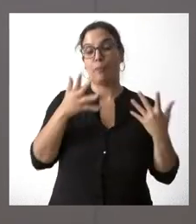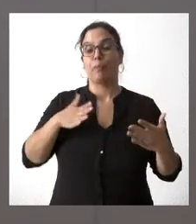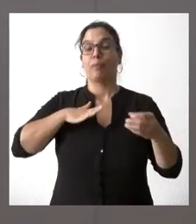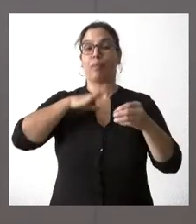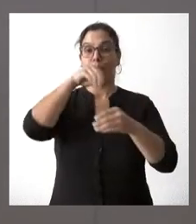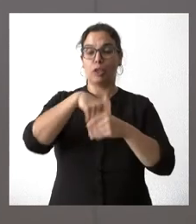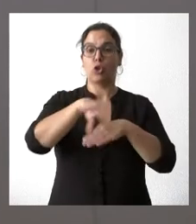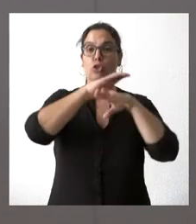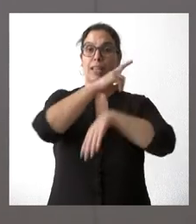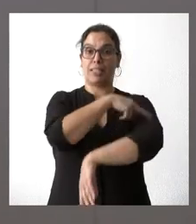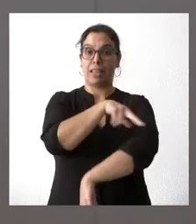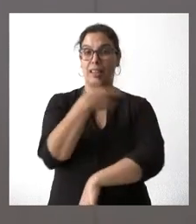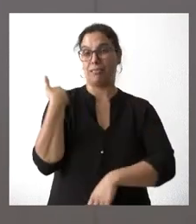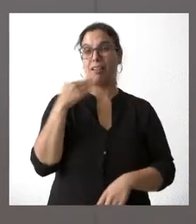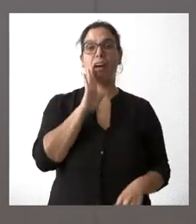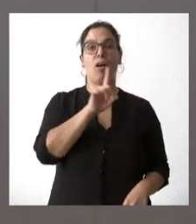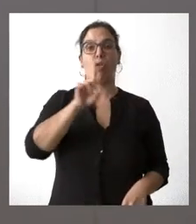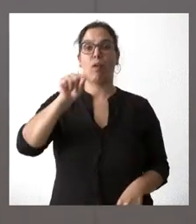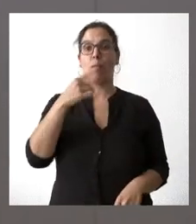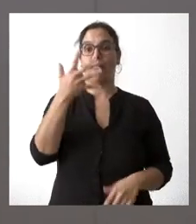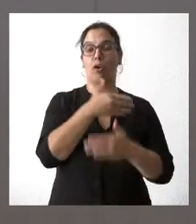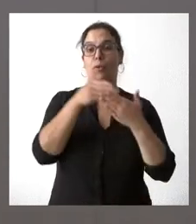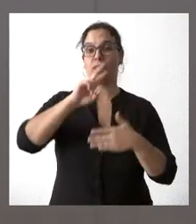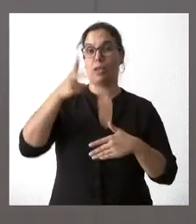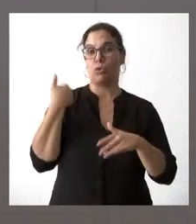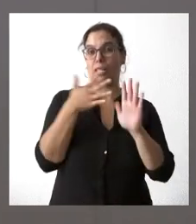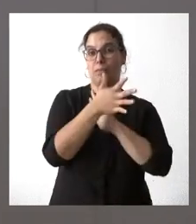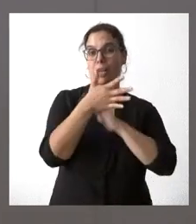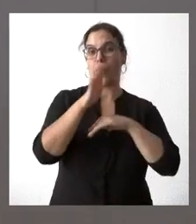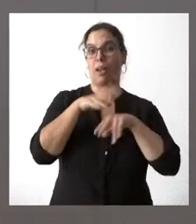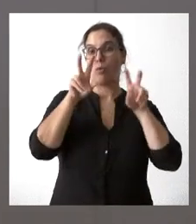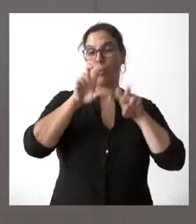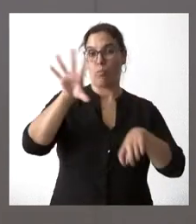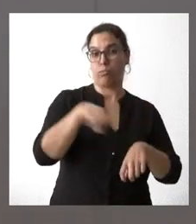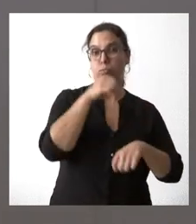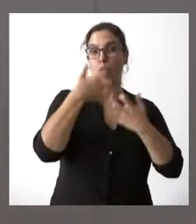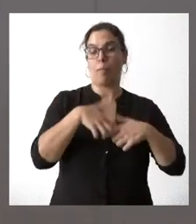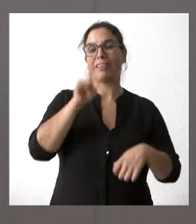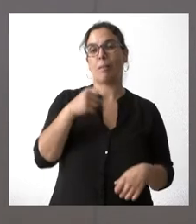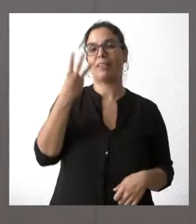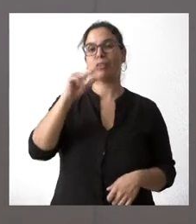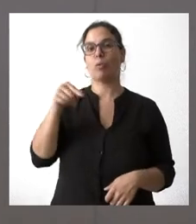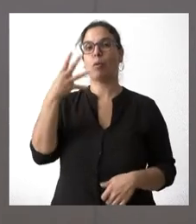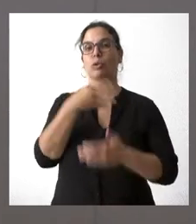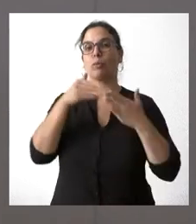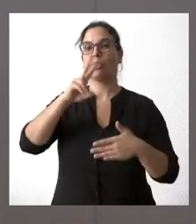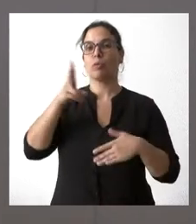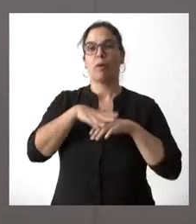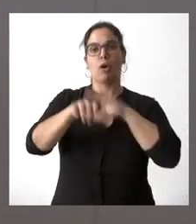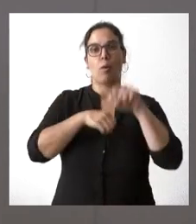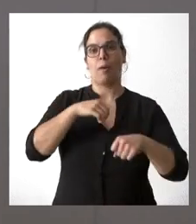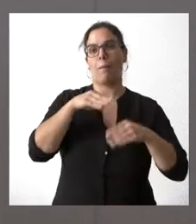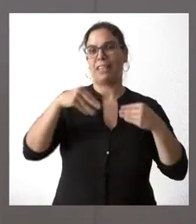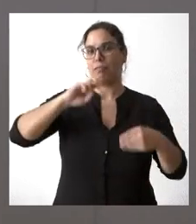aparte de los 11,5 millones de euros que les he relatado para modernas tecnologías, 3,4 millones de euros para suministros diversos en